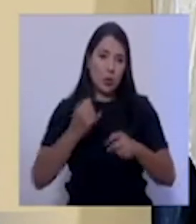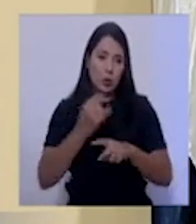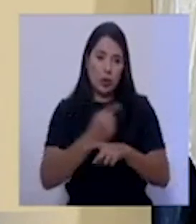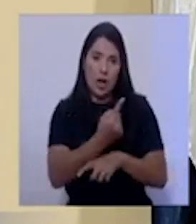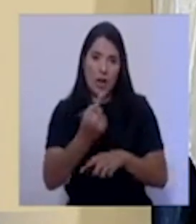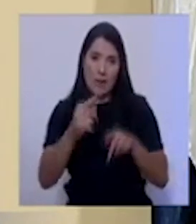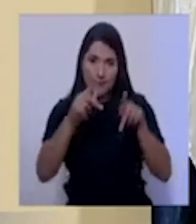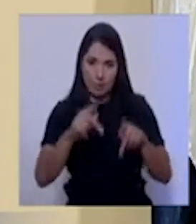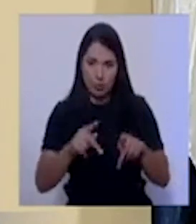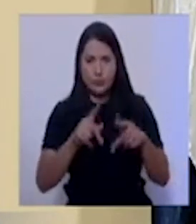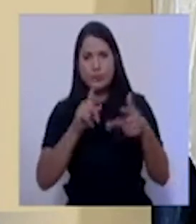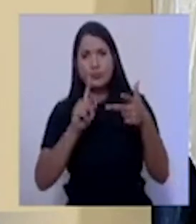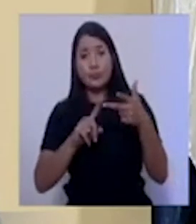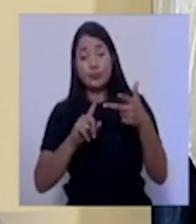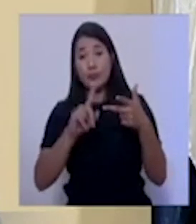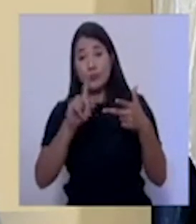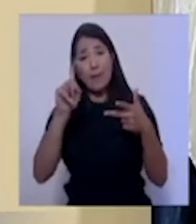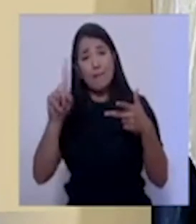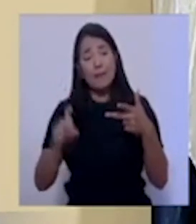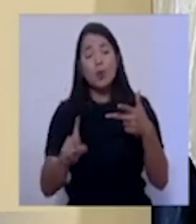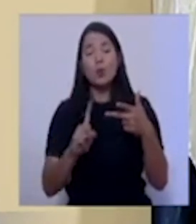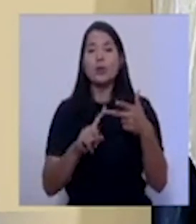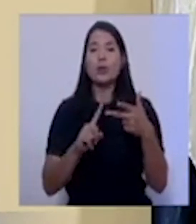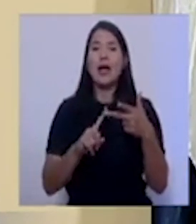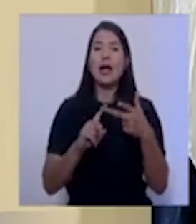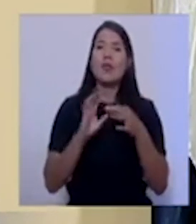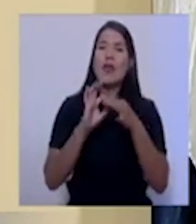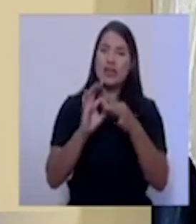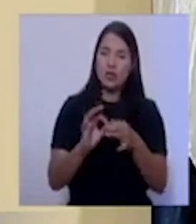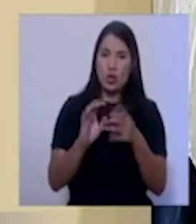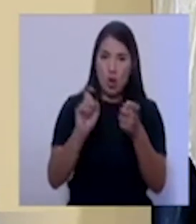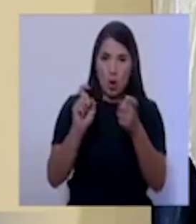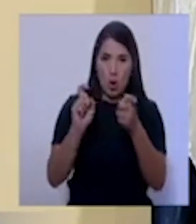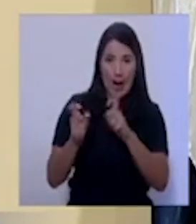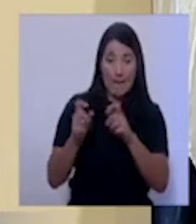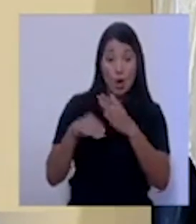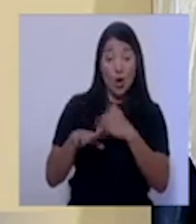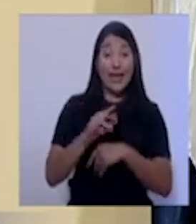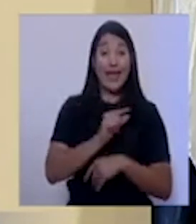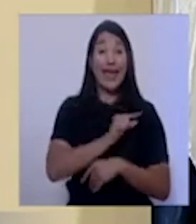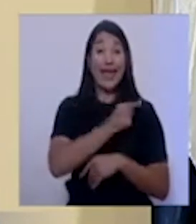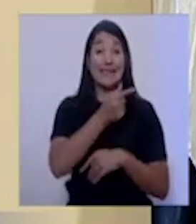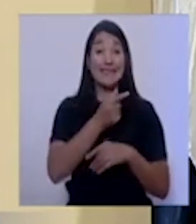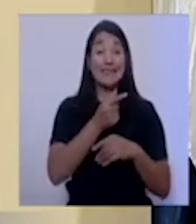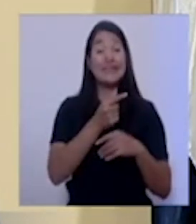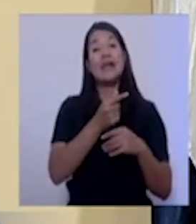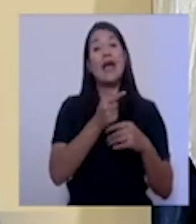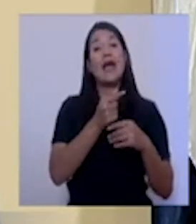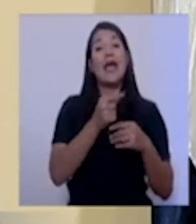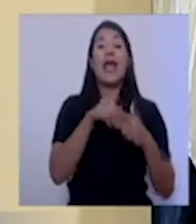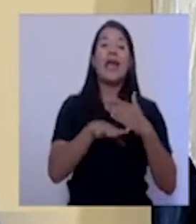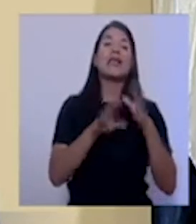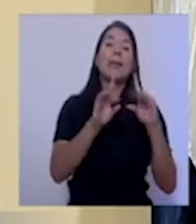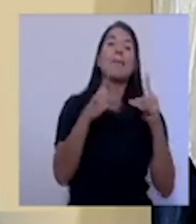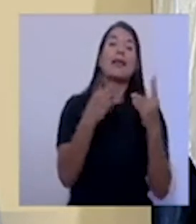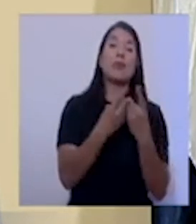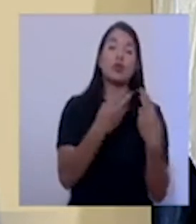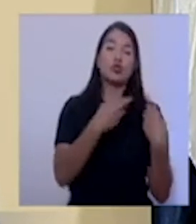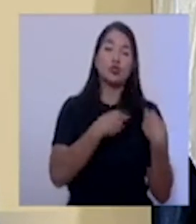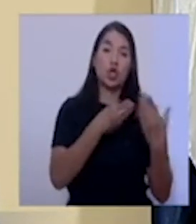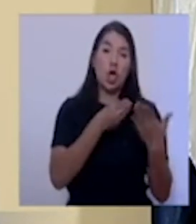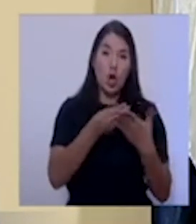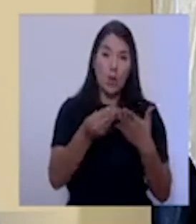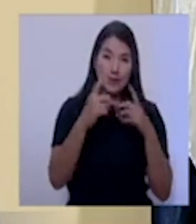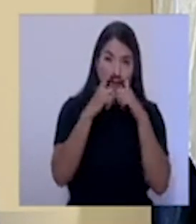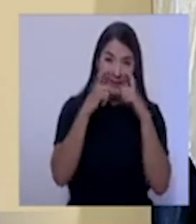la tercera pregunta, con los cambios que se han presentado en la gerencia logística, esto lo está administrando la gerencia general.